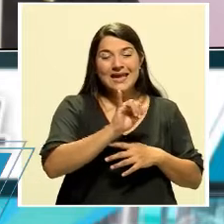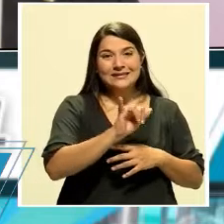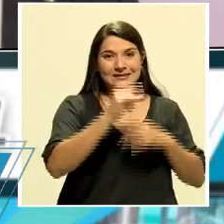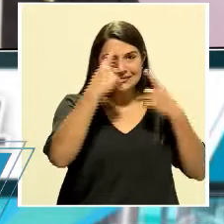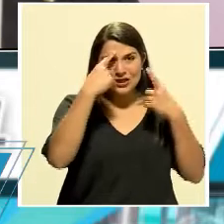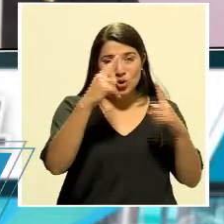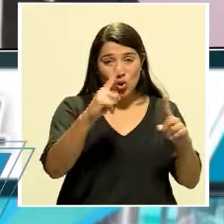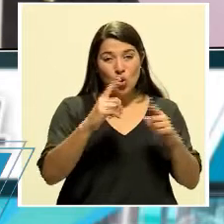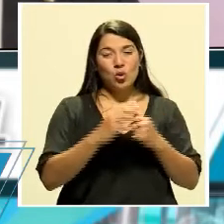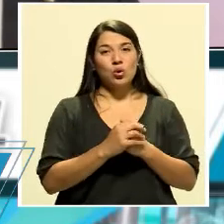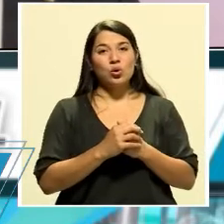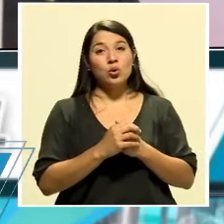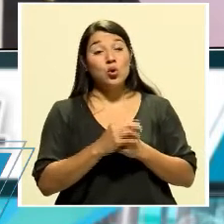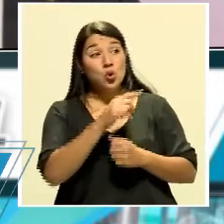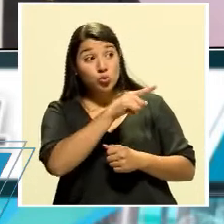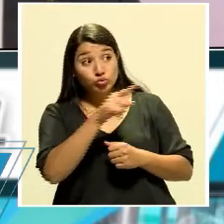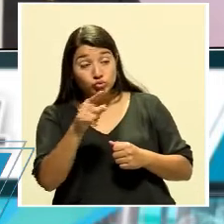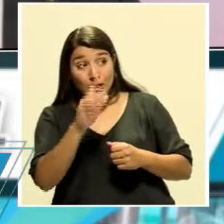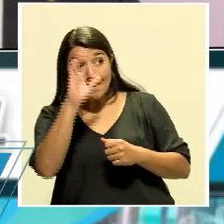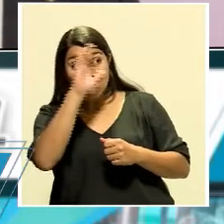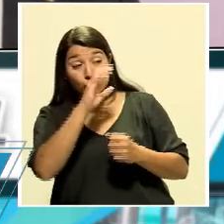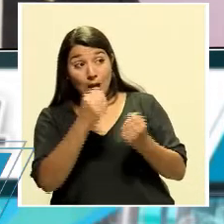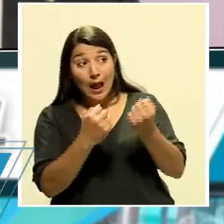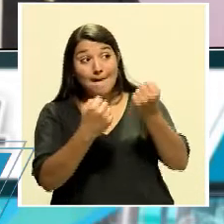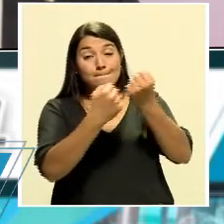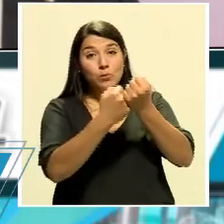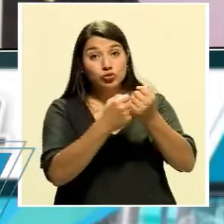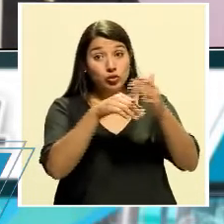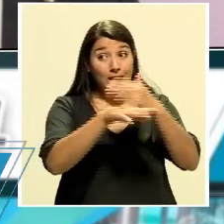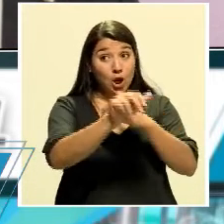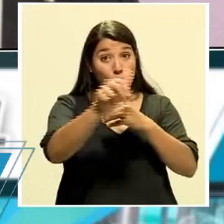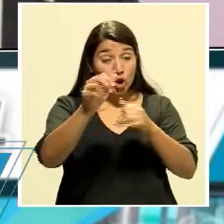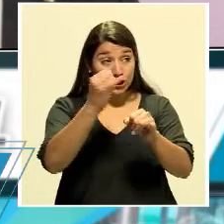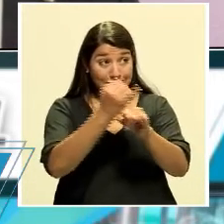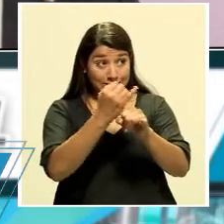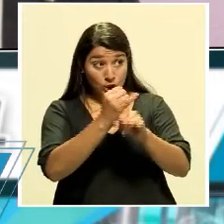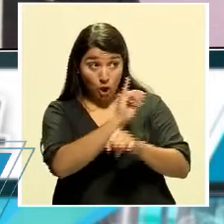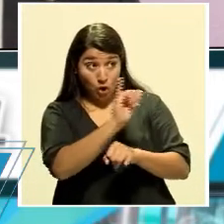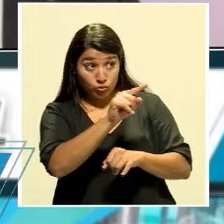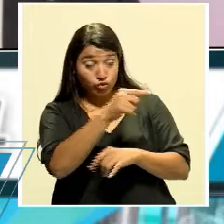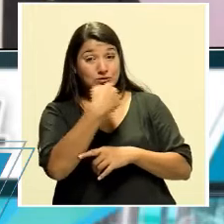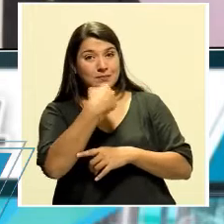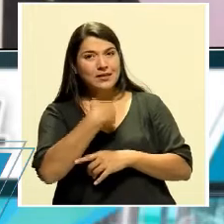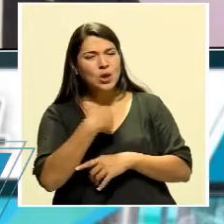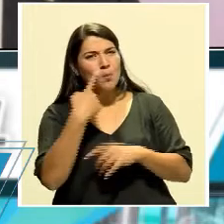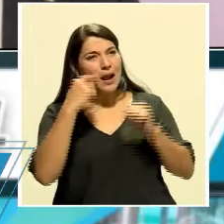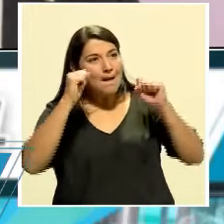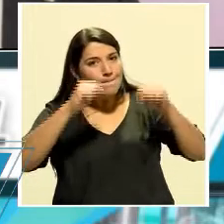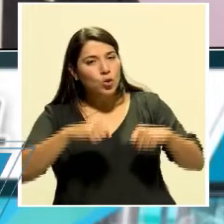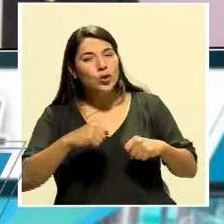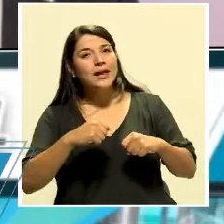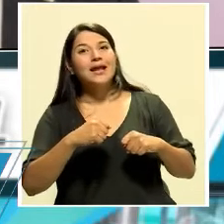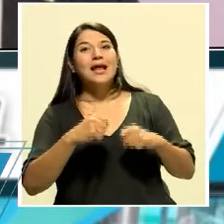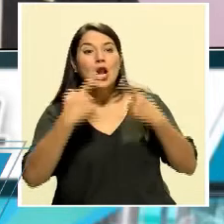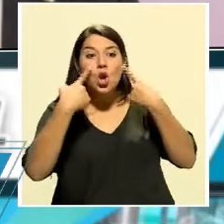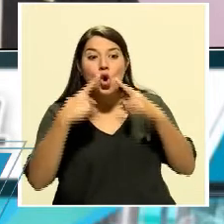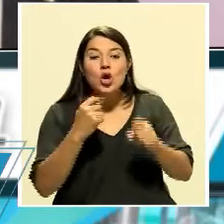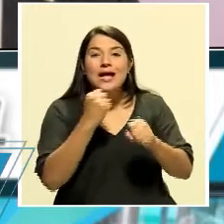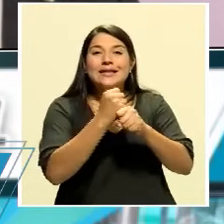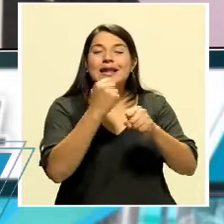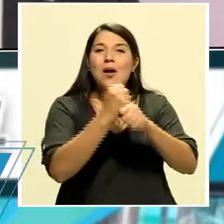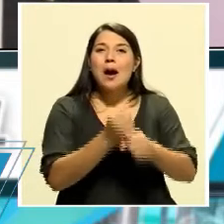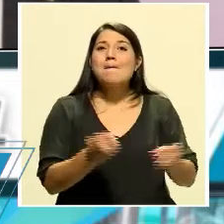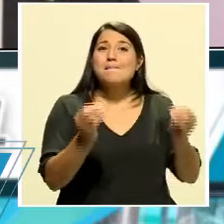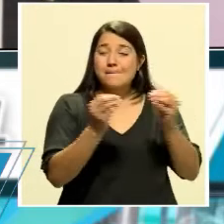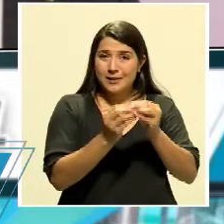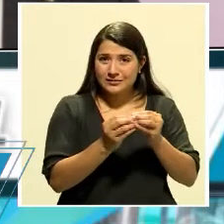apoyarse en otras instituciones, como usted decía, para ampliar esa base de trabajo, se